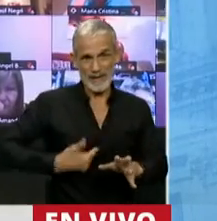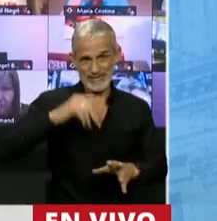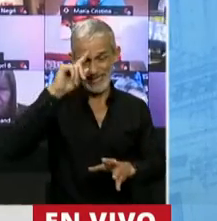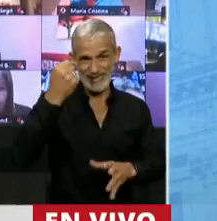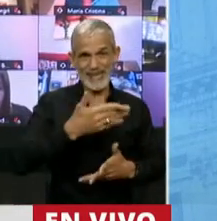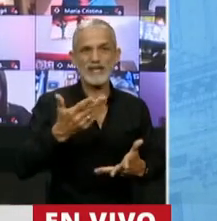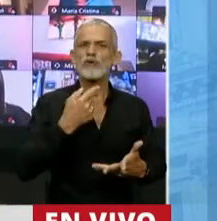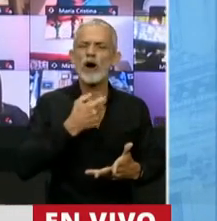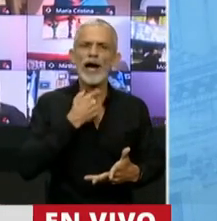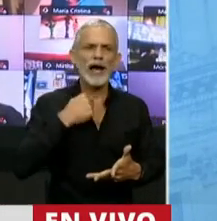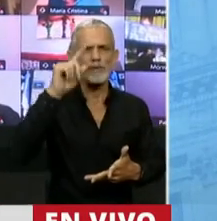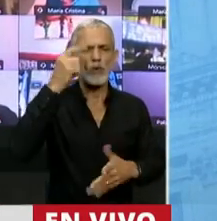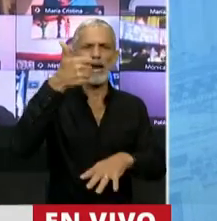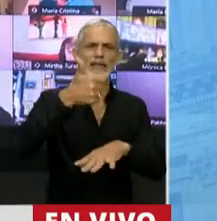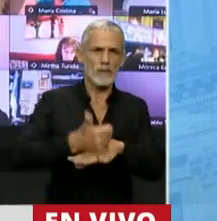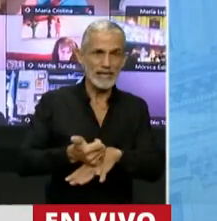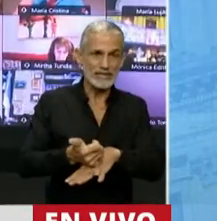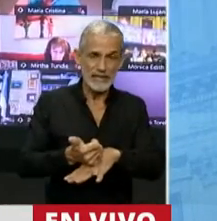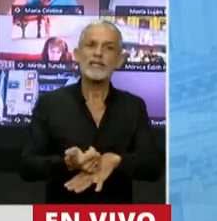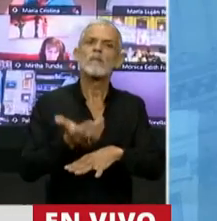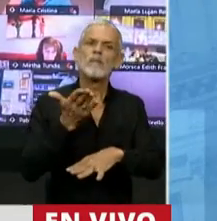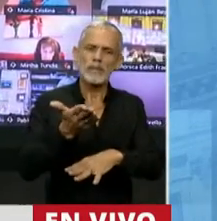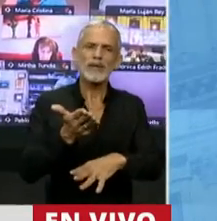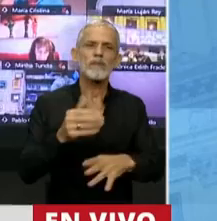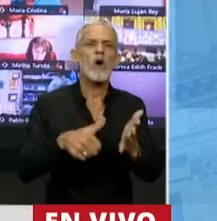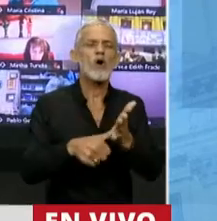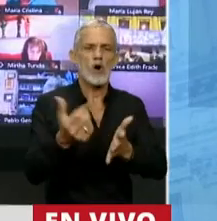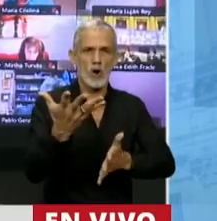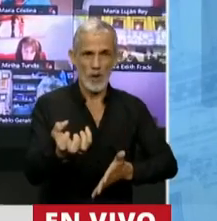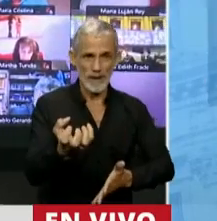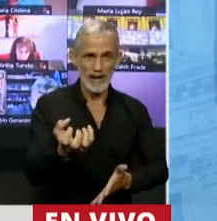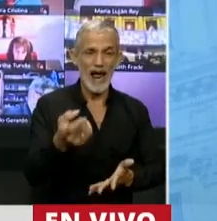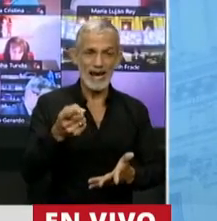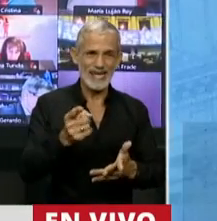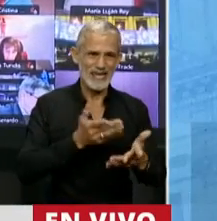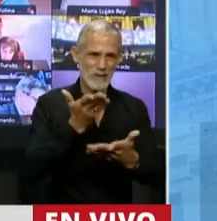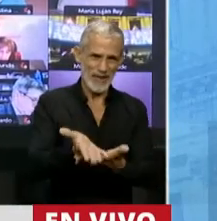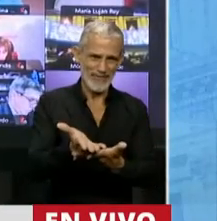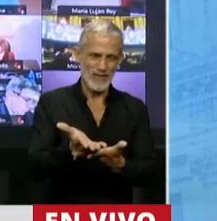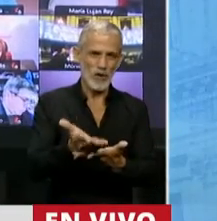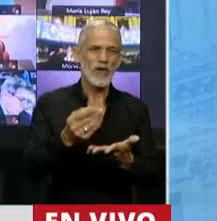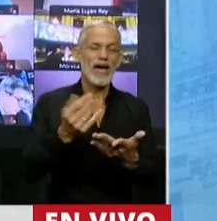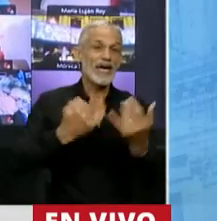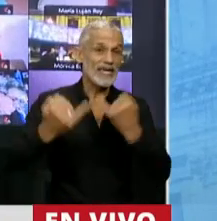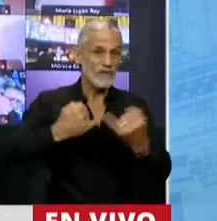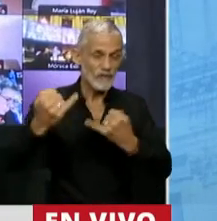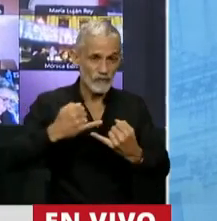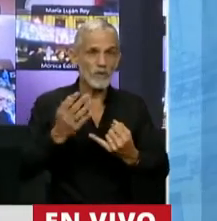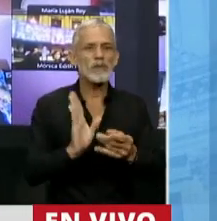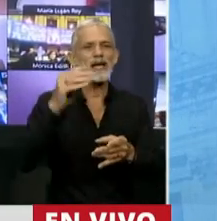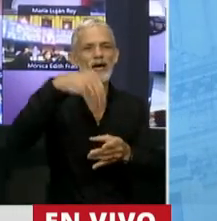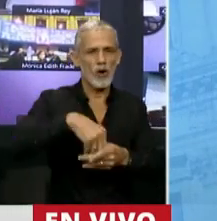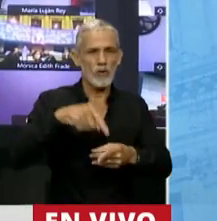Nación, que queremos un Estado presente, solicito que votemos de manera nominal este pedido de informe para que pueda ser